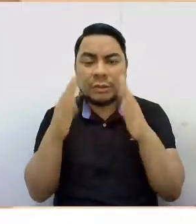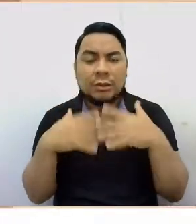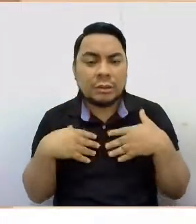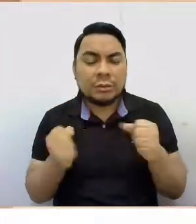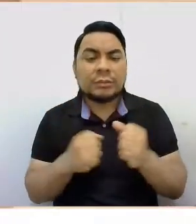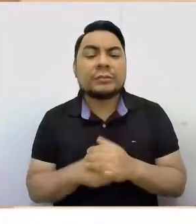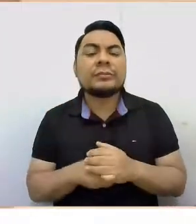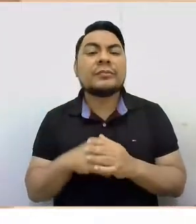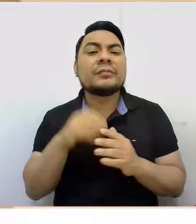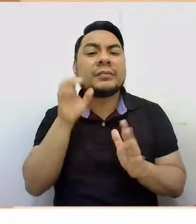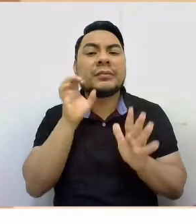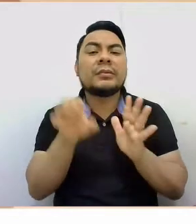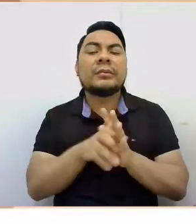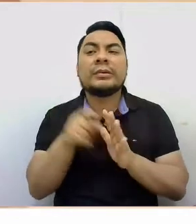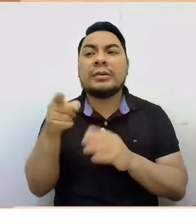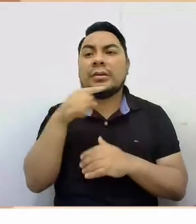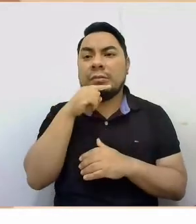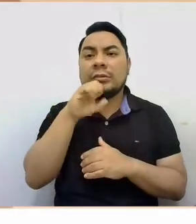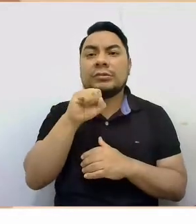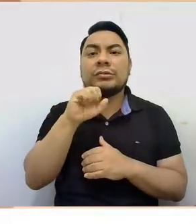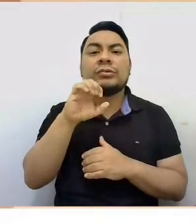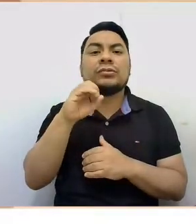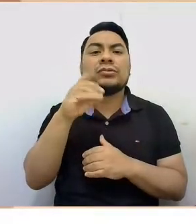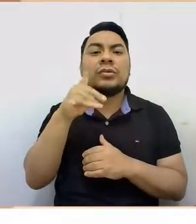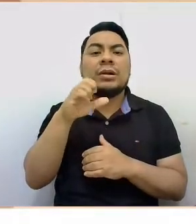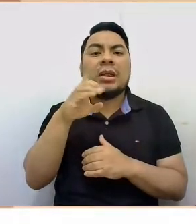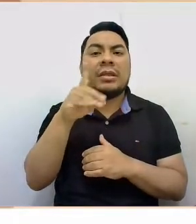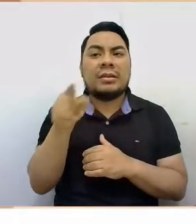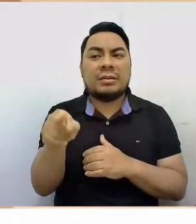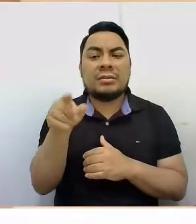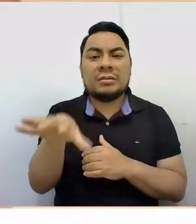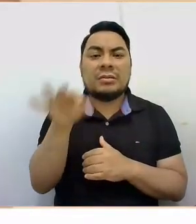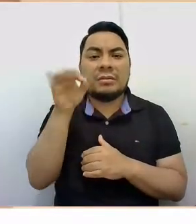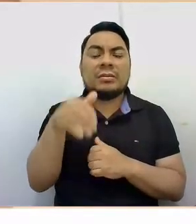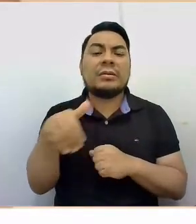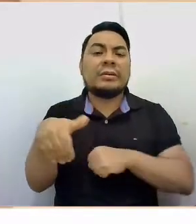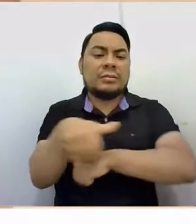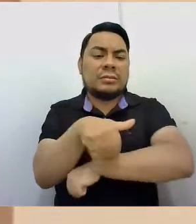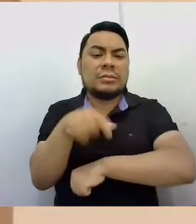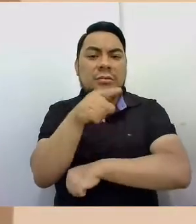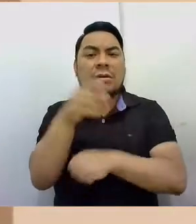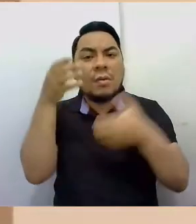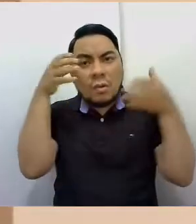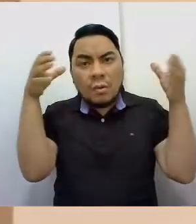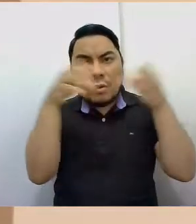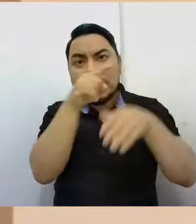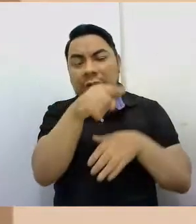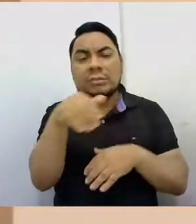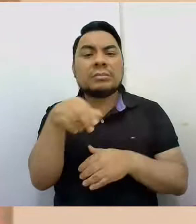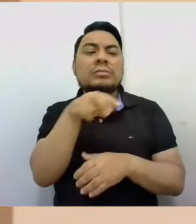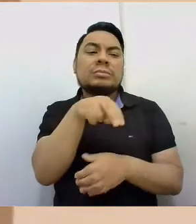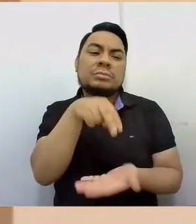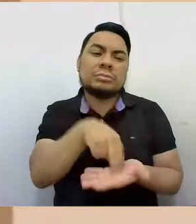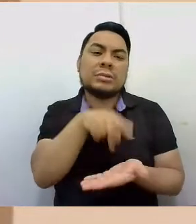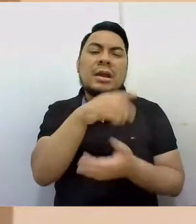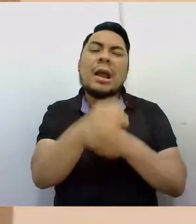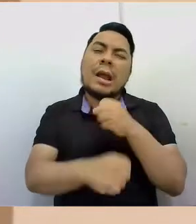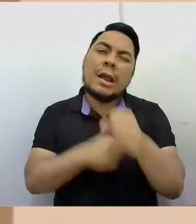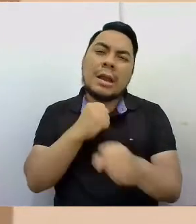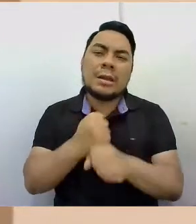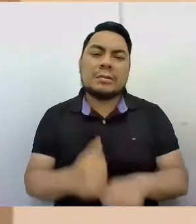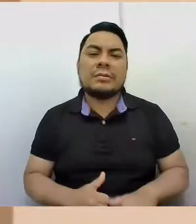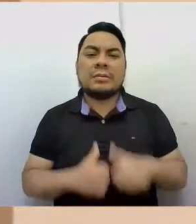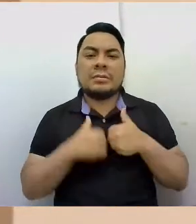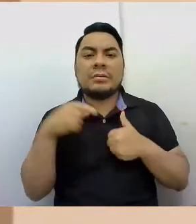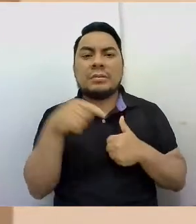el caso de la señora Soledad, que fue encontrada a media cuadra del Congreso de la República. Ella tenía años viviendo ahí en un estado de